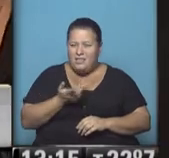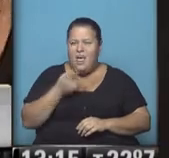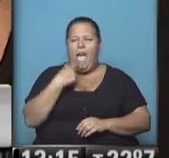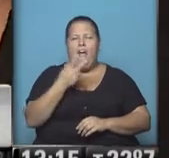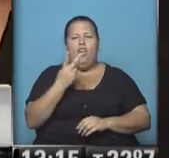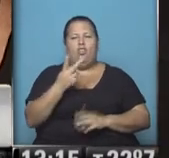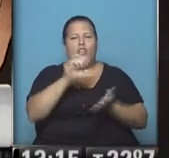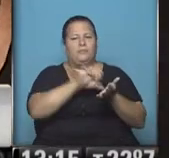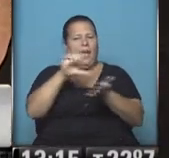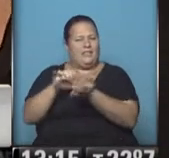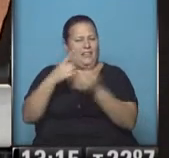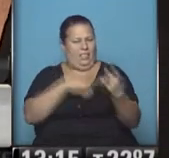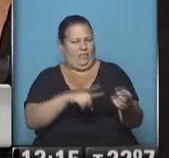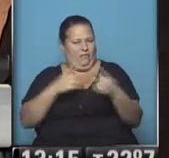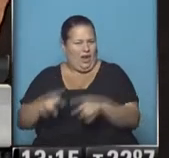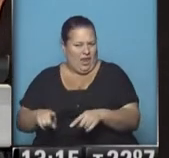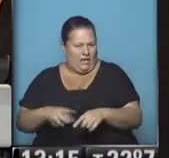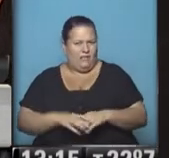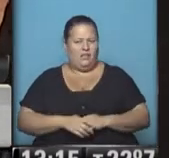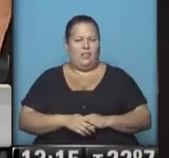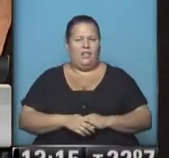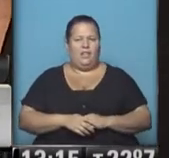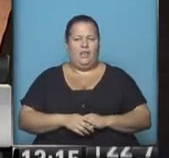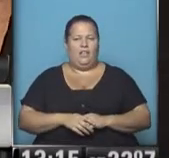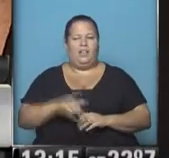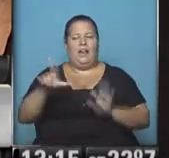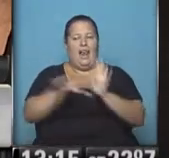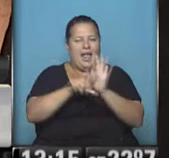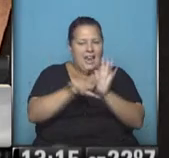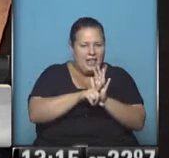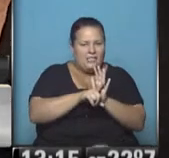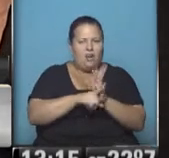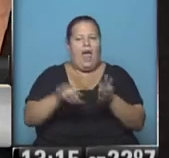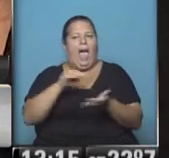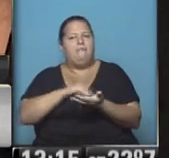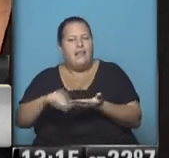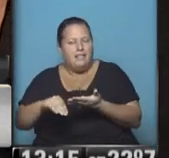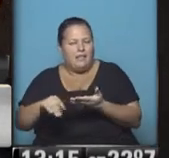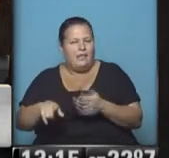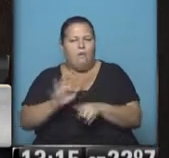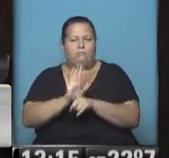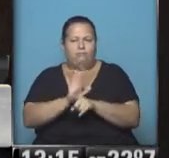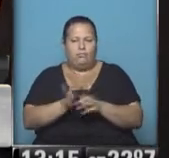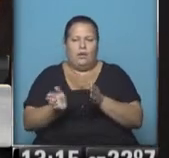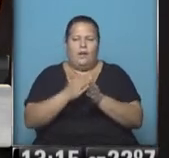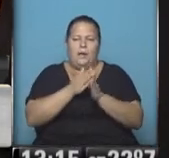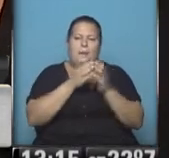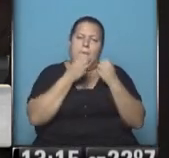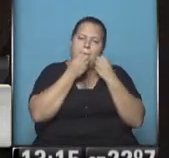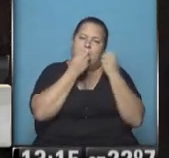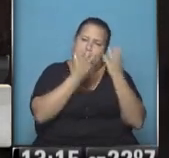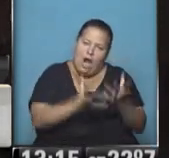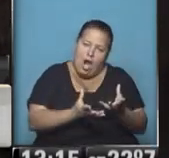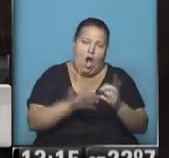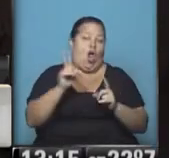países diferentes donde la legislación y lo administrativo va corriendo por un lado mejorando,